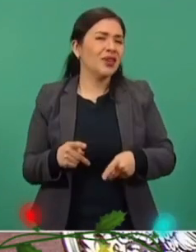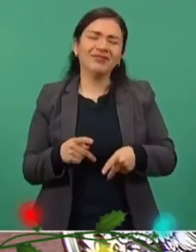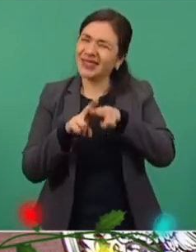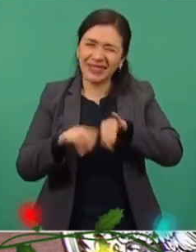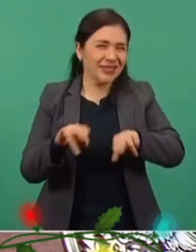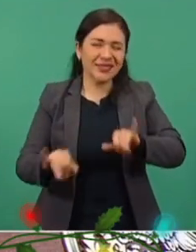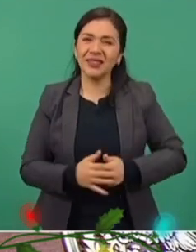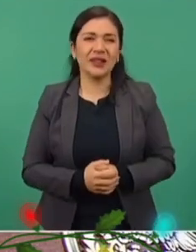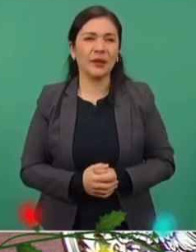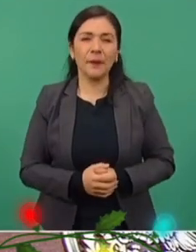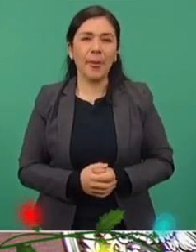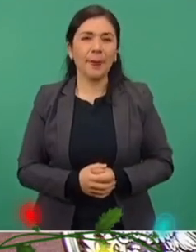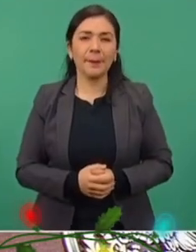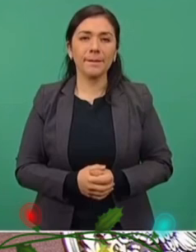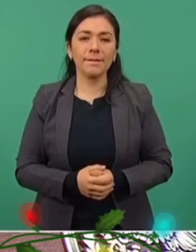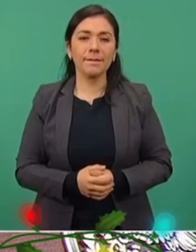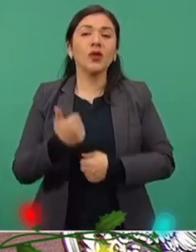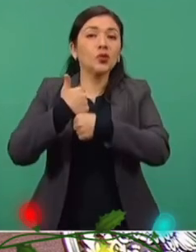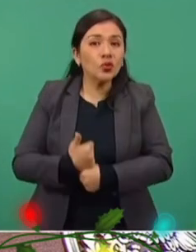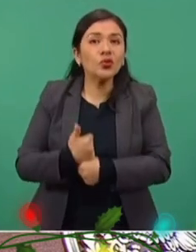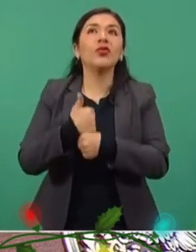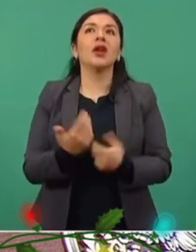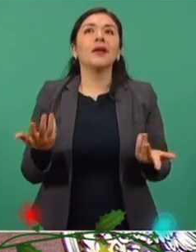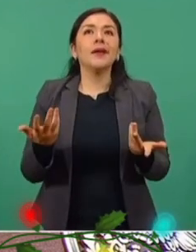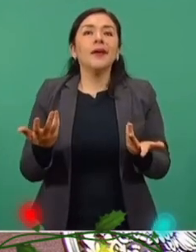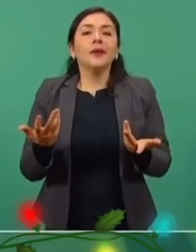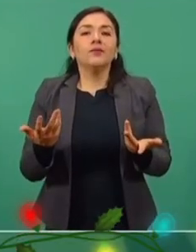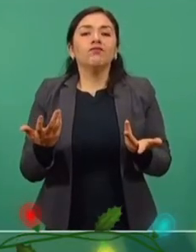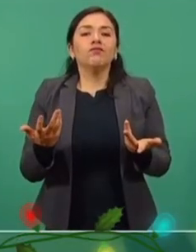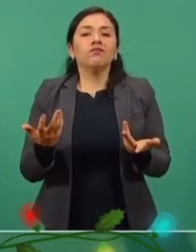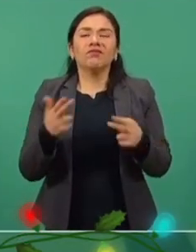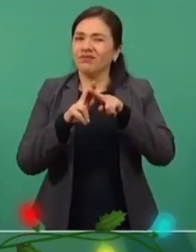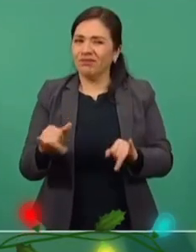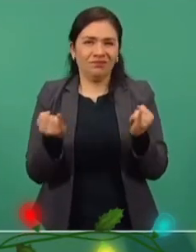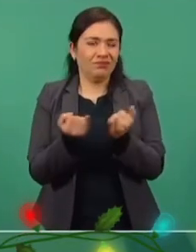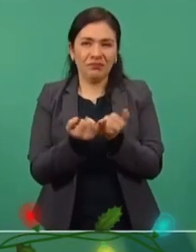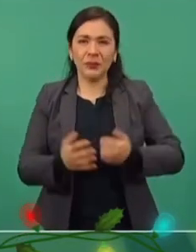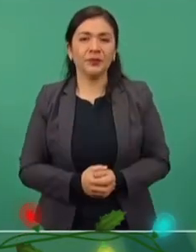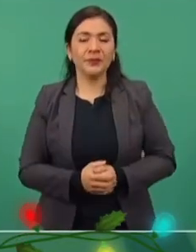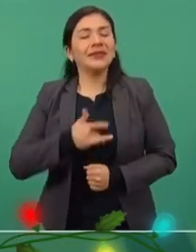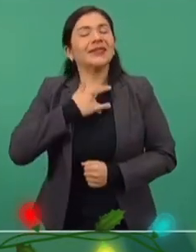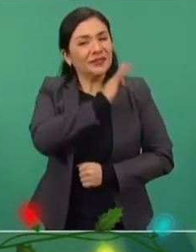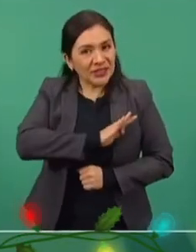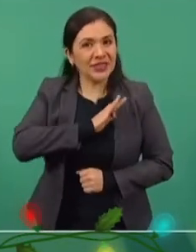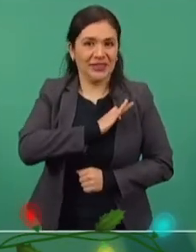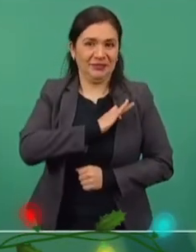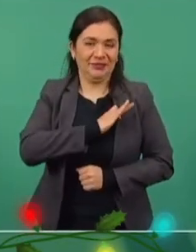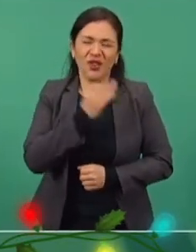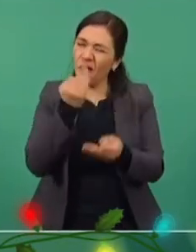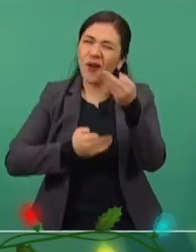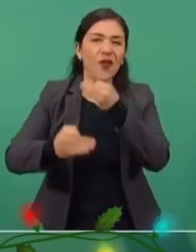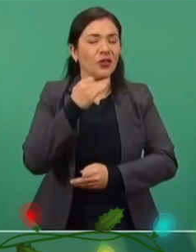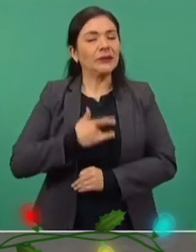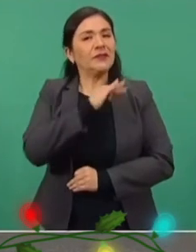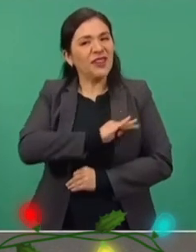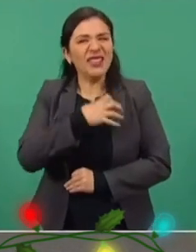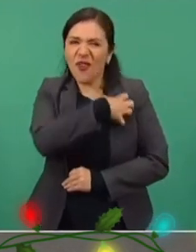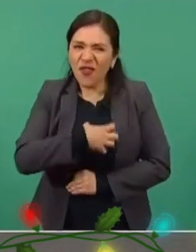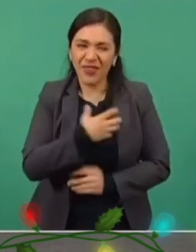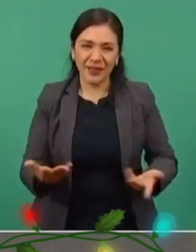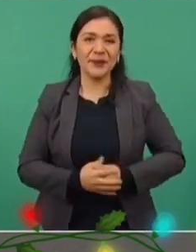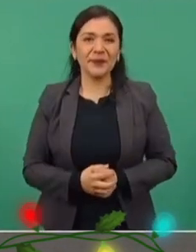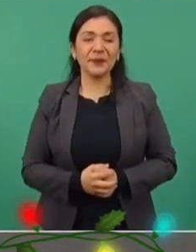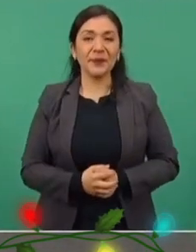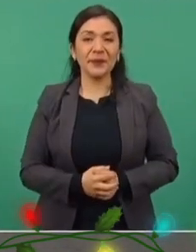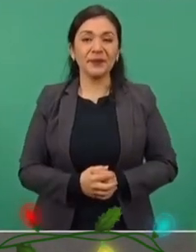que nadie sufra, que estén felices todos, que todos estemos contentos